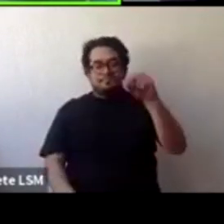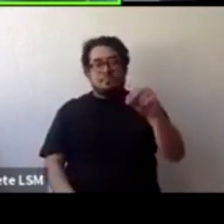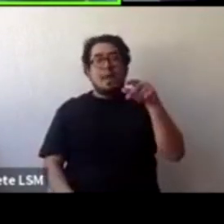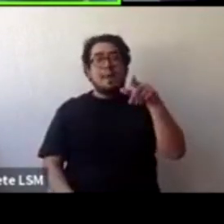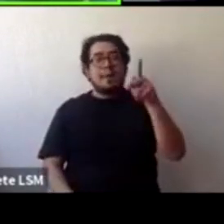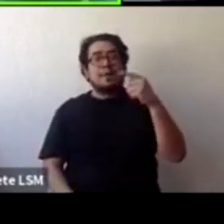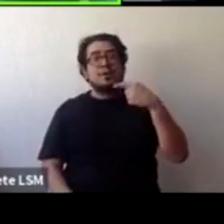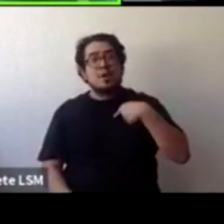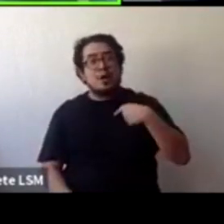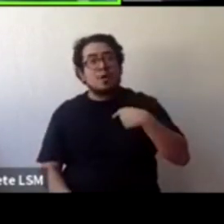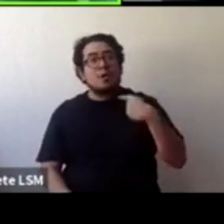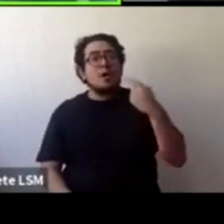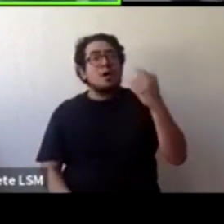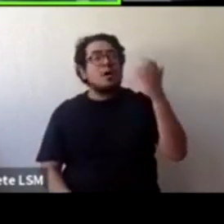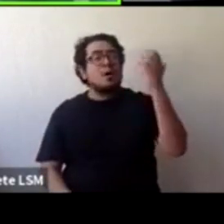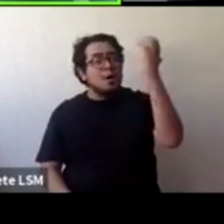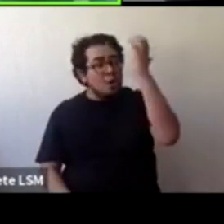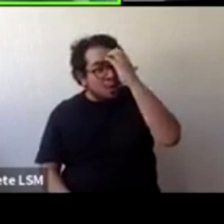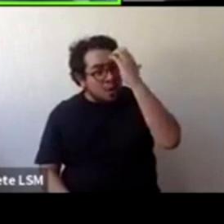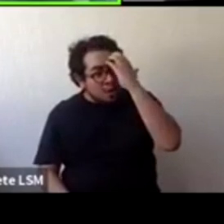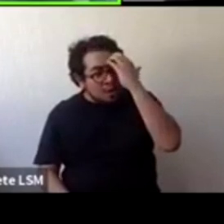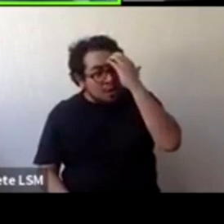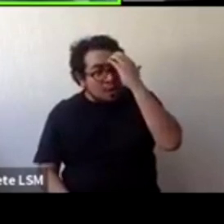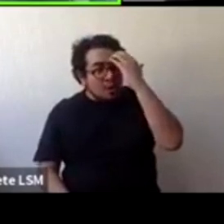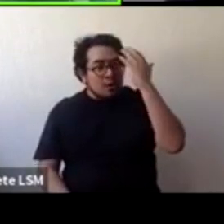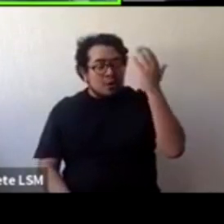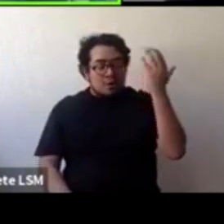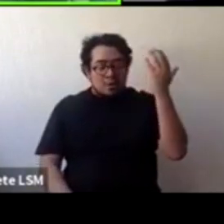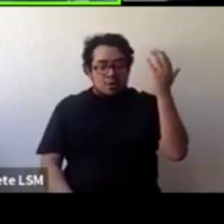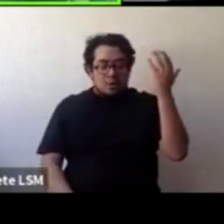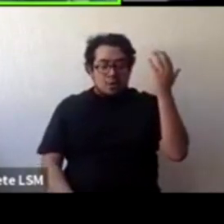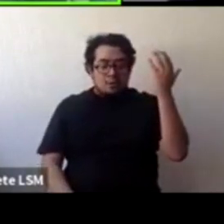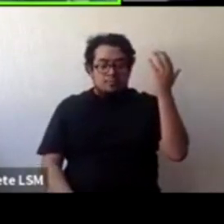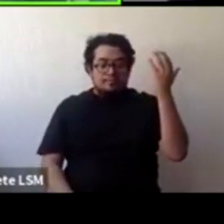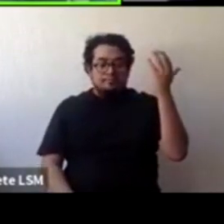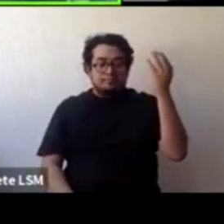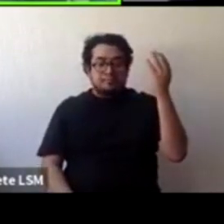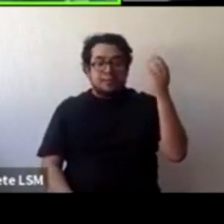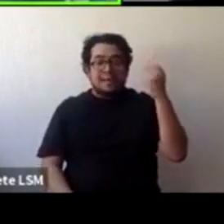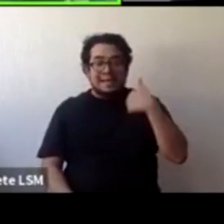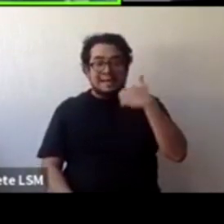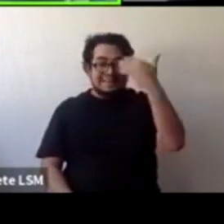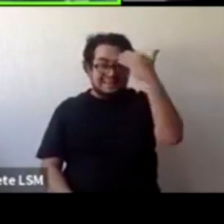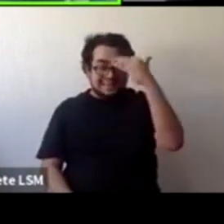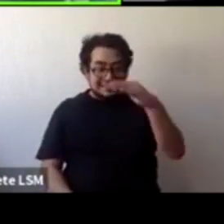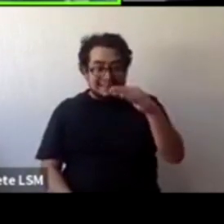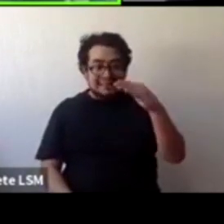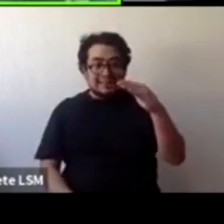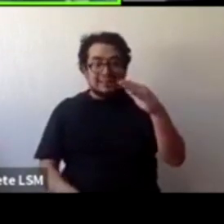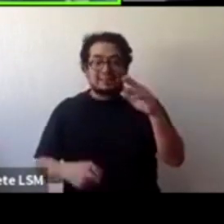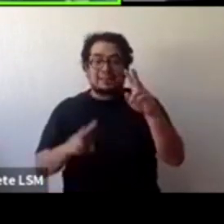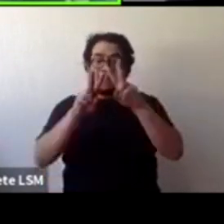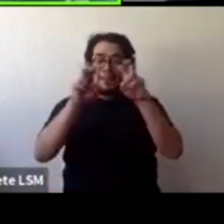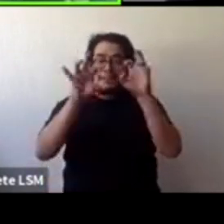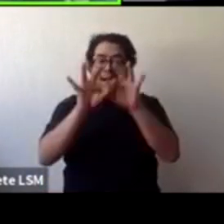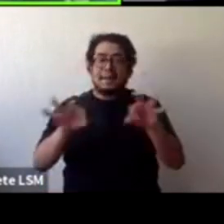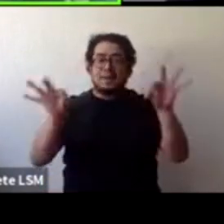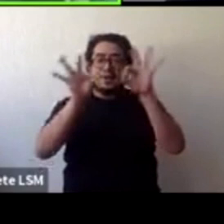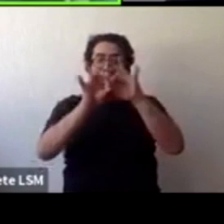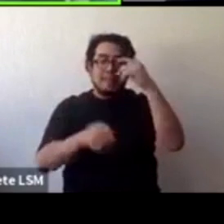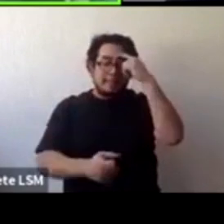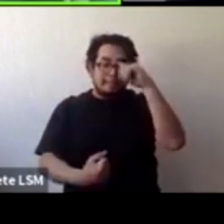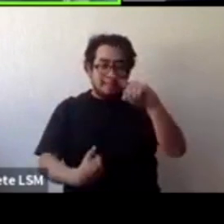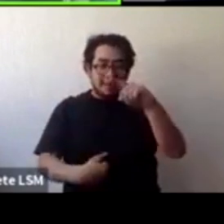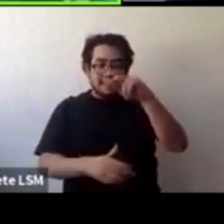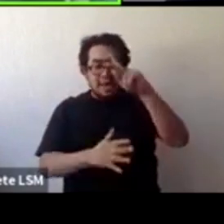conozco y sé muy bien que uno de los factores más importantes para que cualquier víctima pueda recuperar un